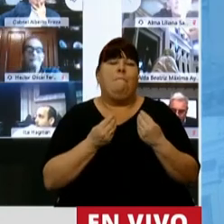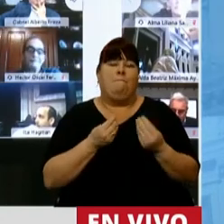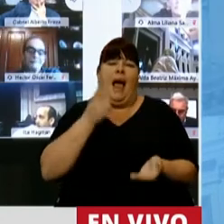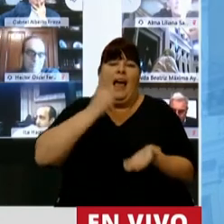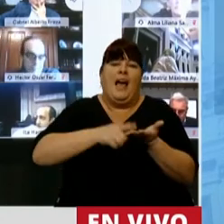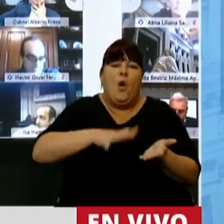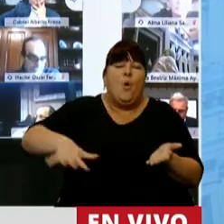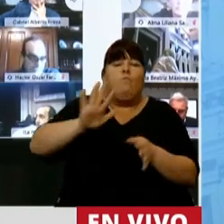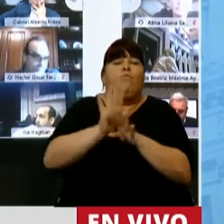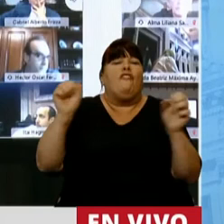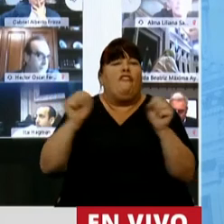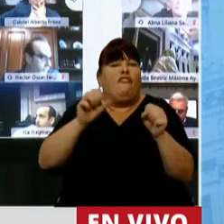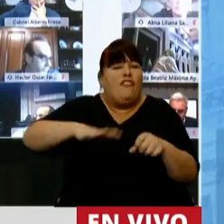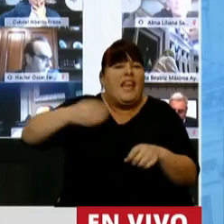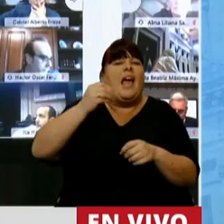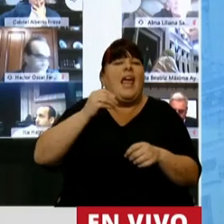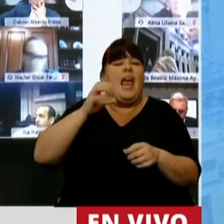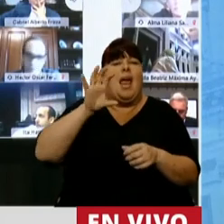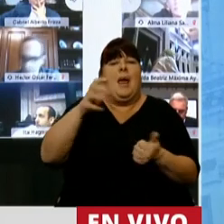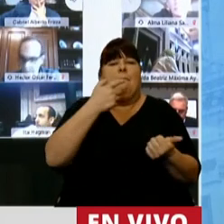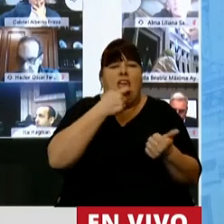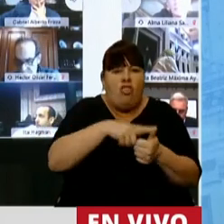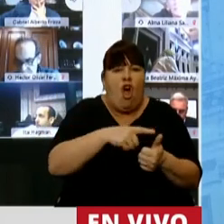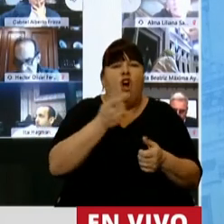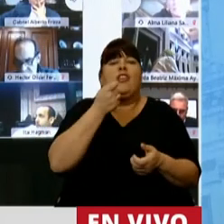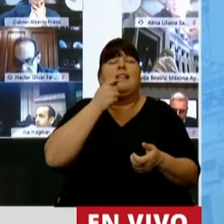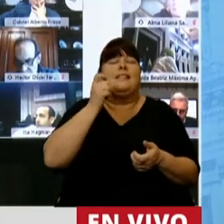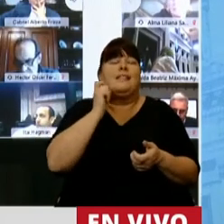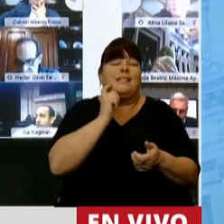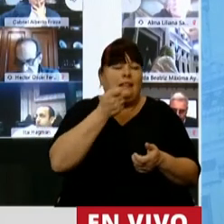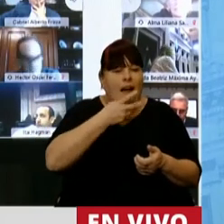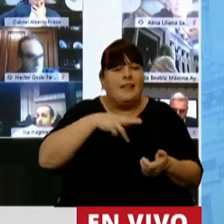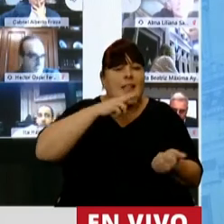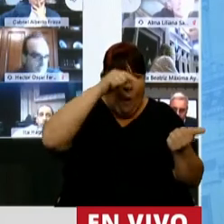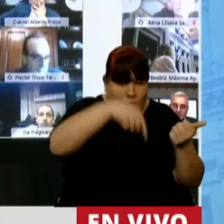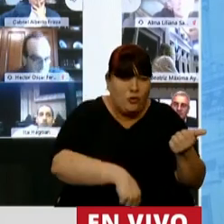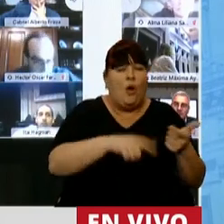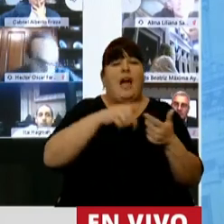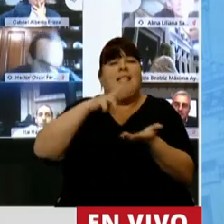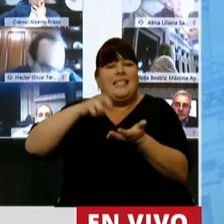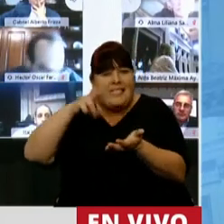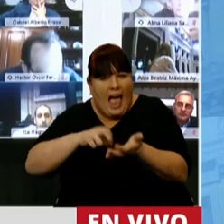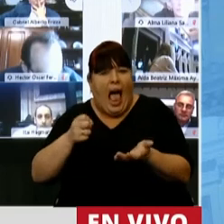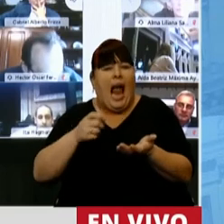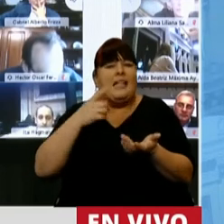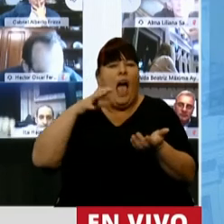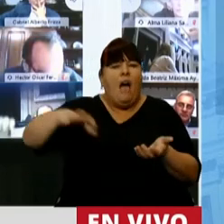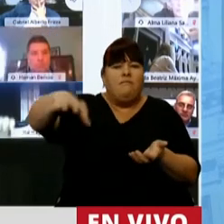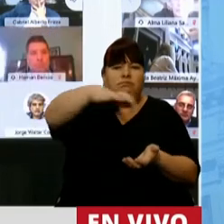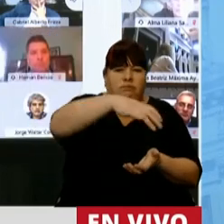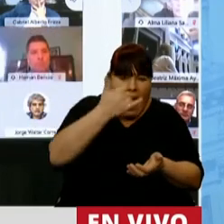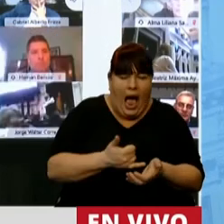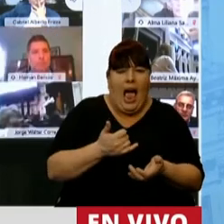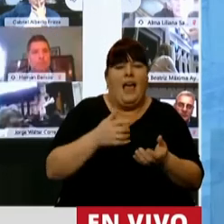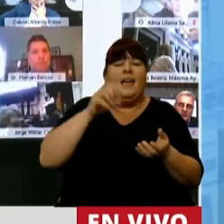declare la zona fría de la provincia de Mendoza el sur de San Juan algunos distritos de Salta y de muchos municipios